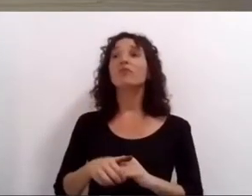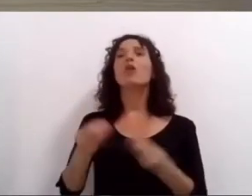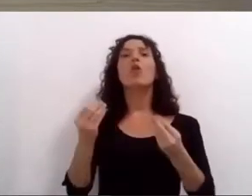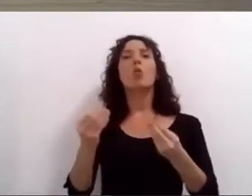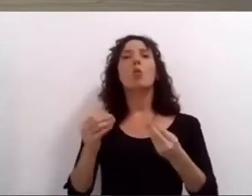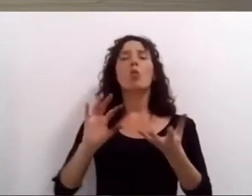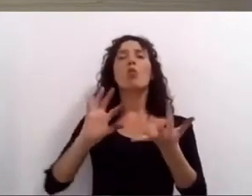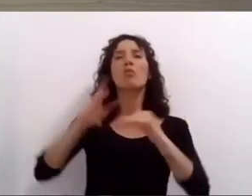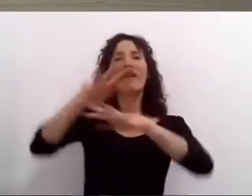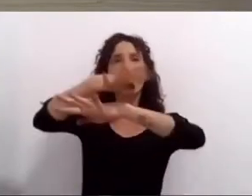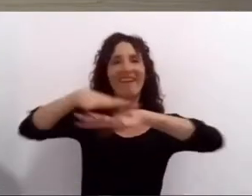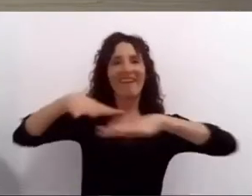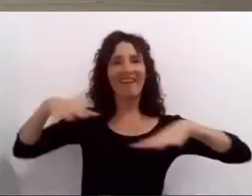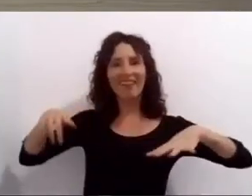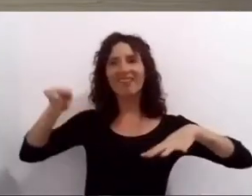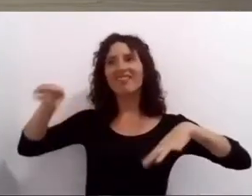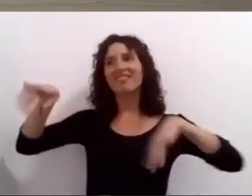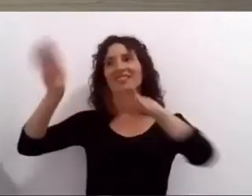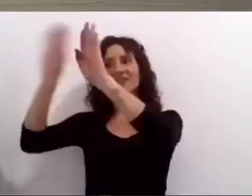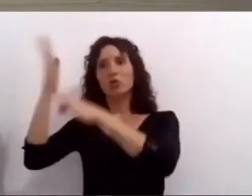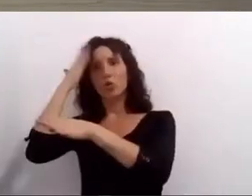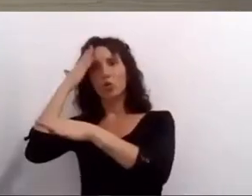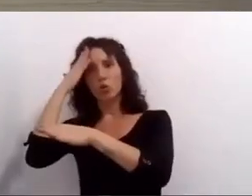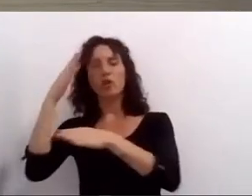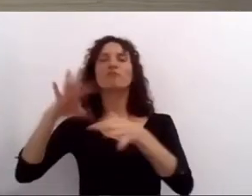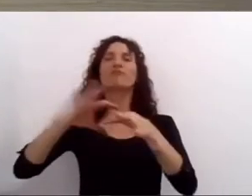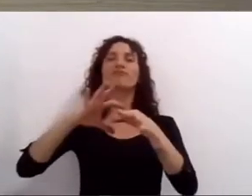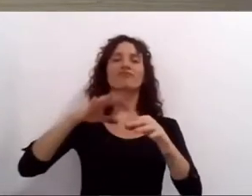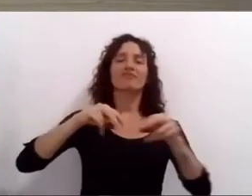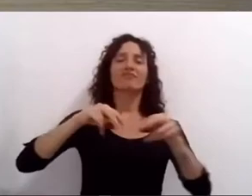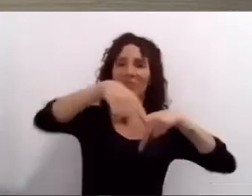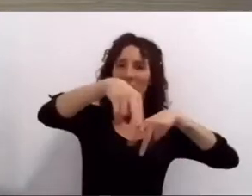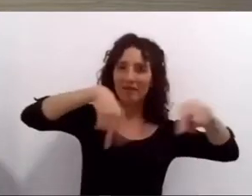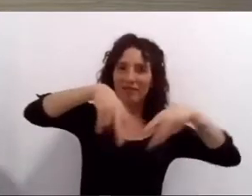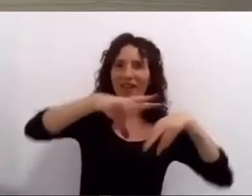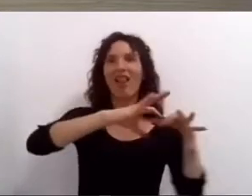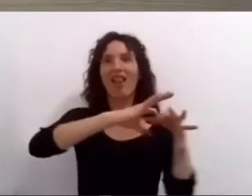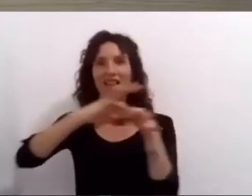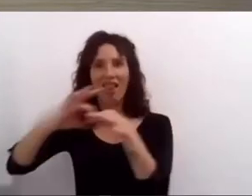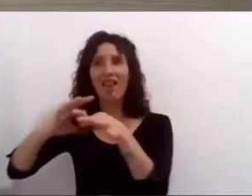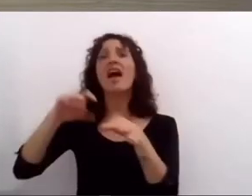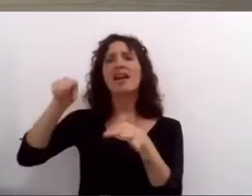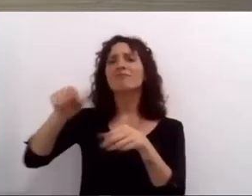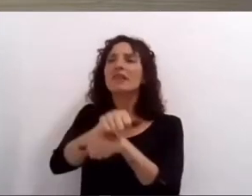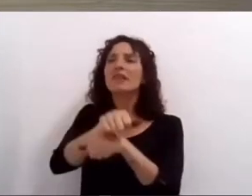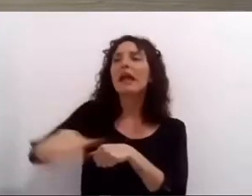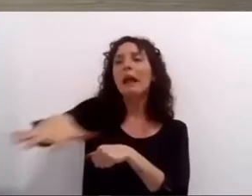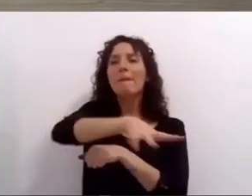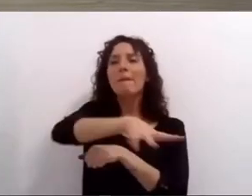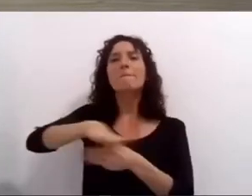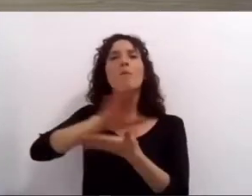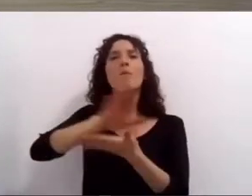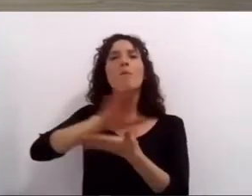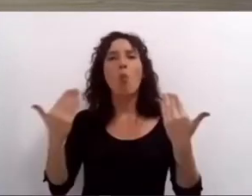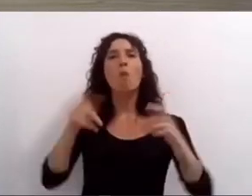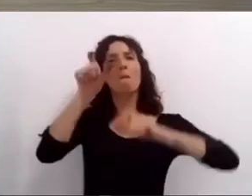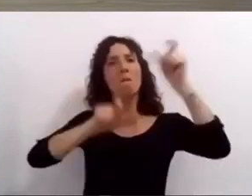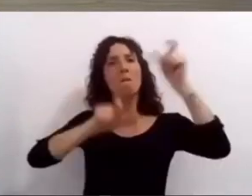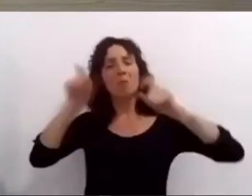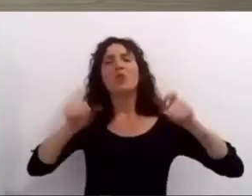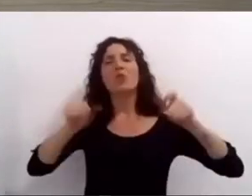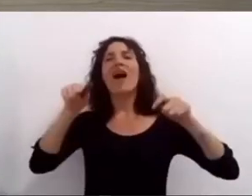incluye su transformación edilicia y la modificación de los usos y prácticas sobre el espacio vamos a hacer una nueva agenda